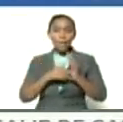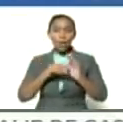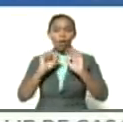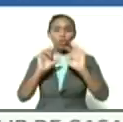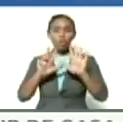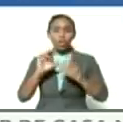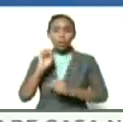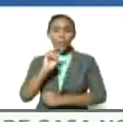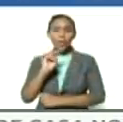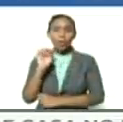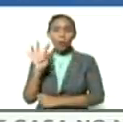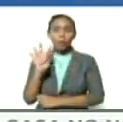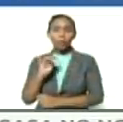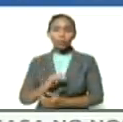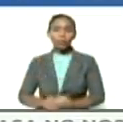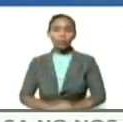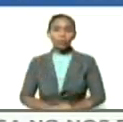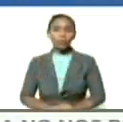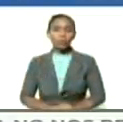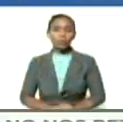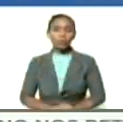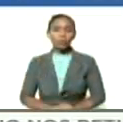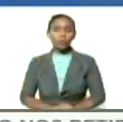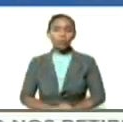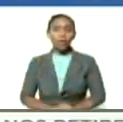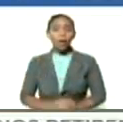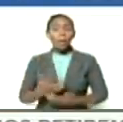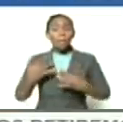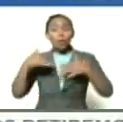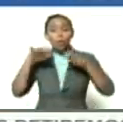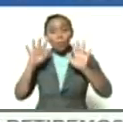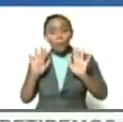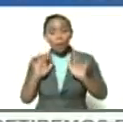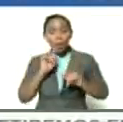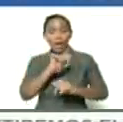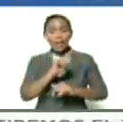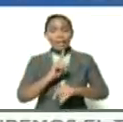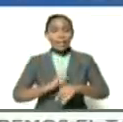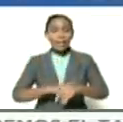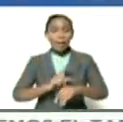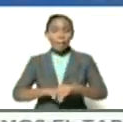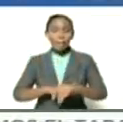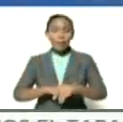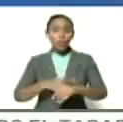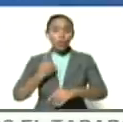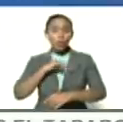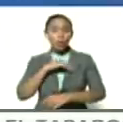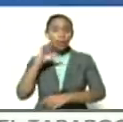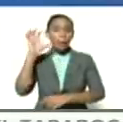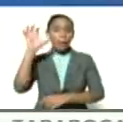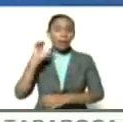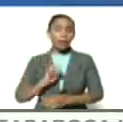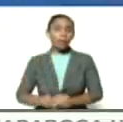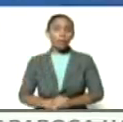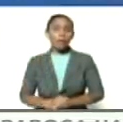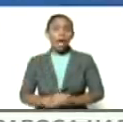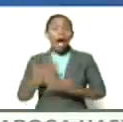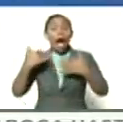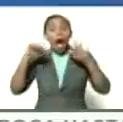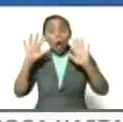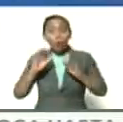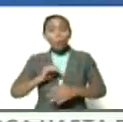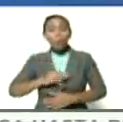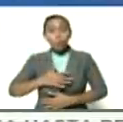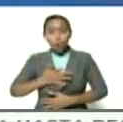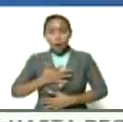1824 por lo menos en ese periodo de nuestra patria aunque pudiéramos